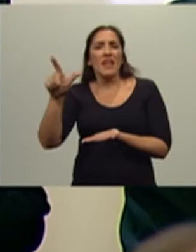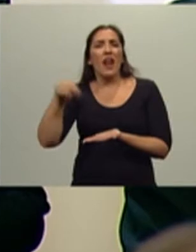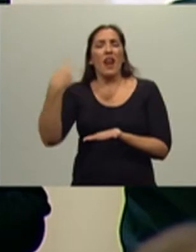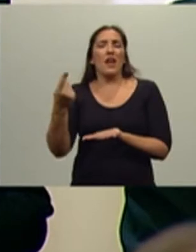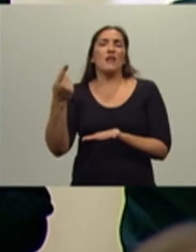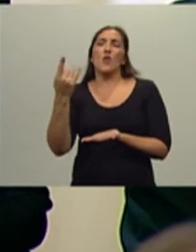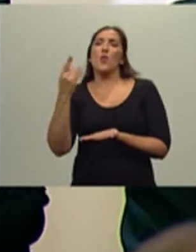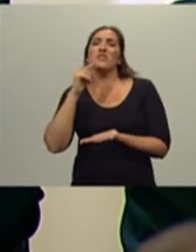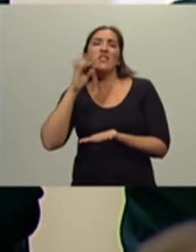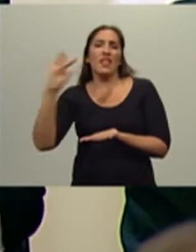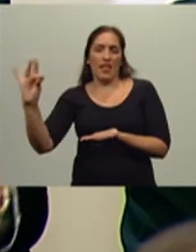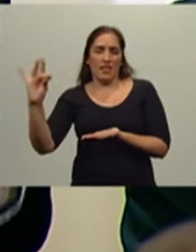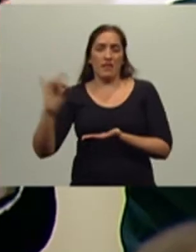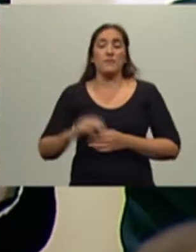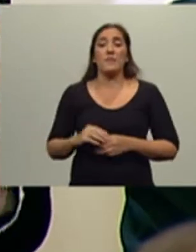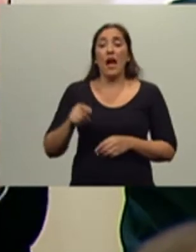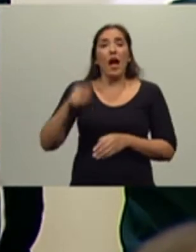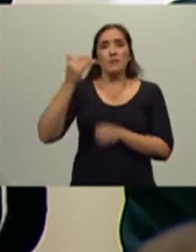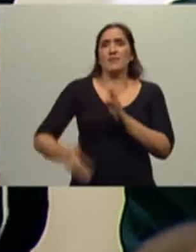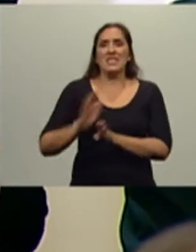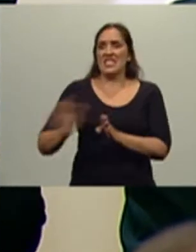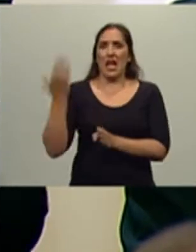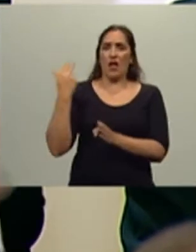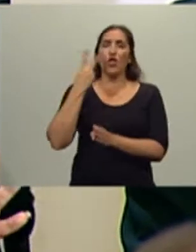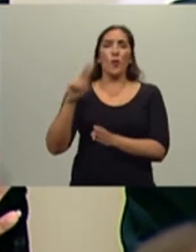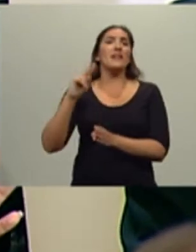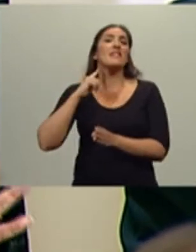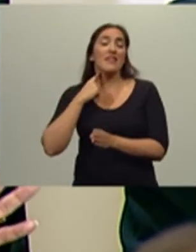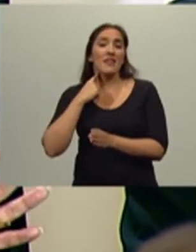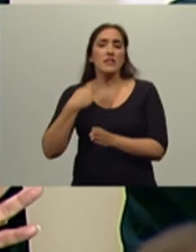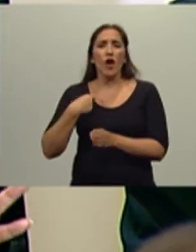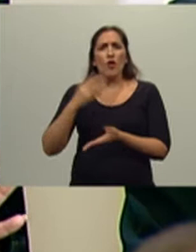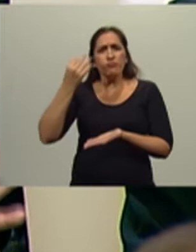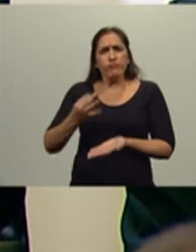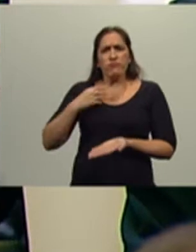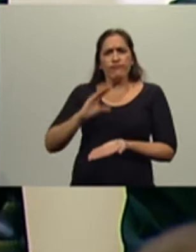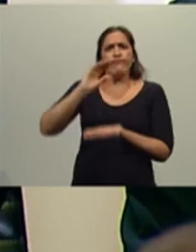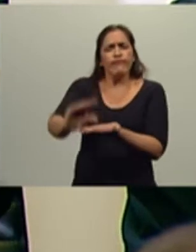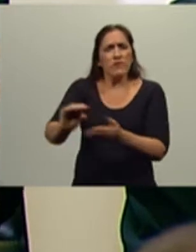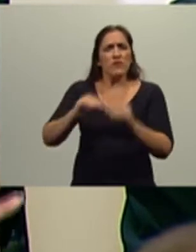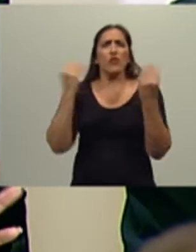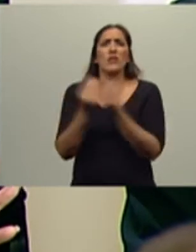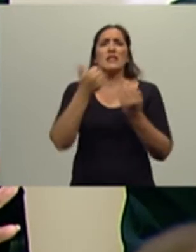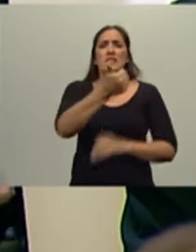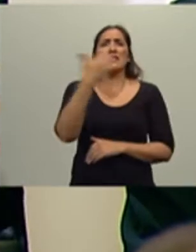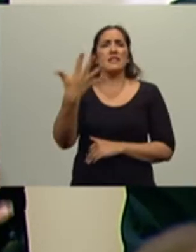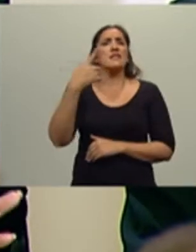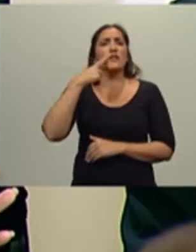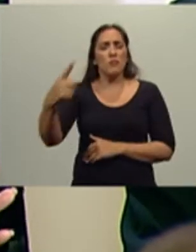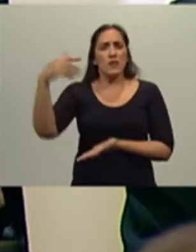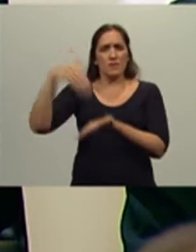en el año 2013, el monto total que financiamos era de 65.000